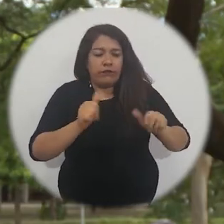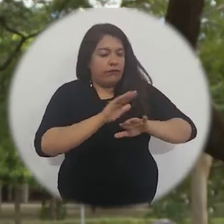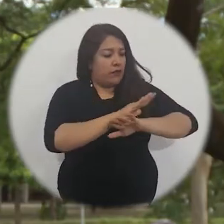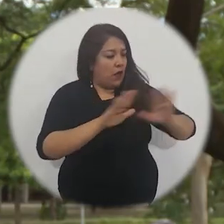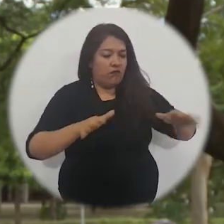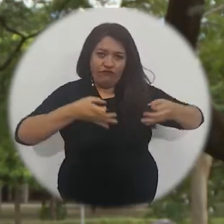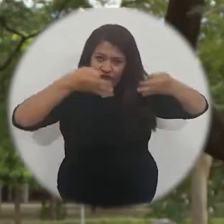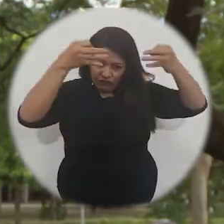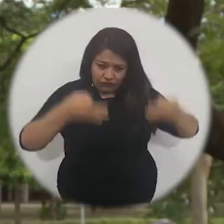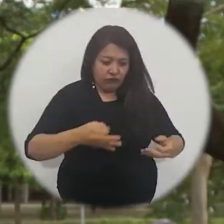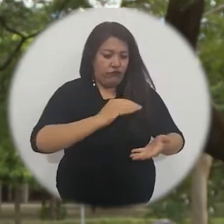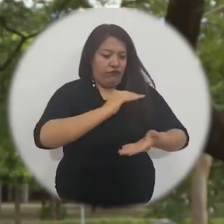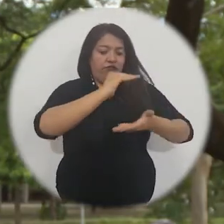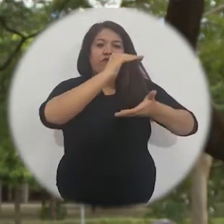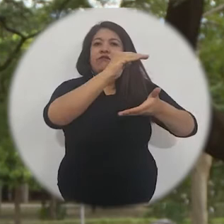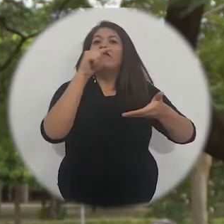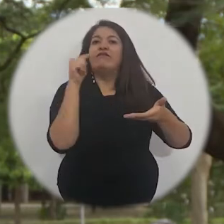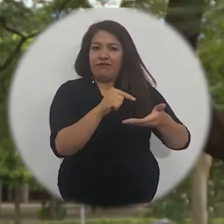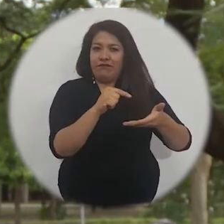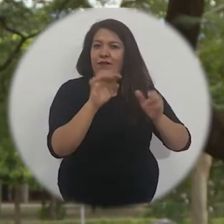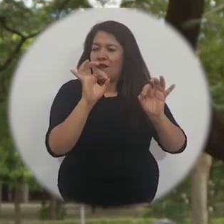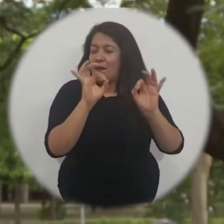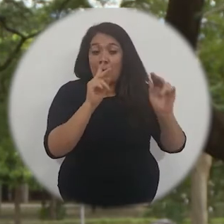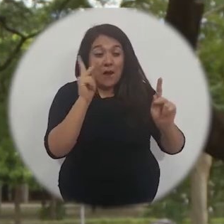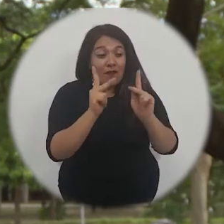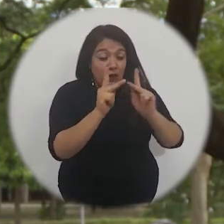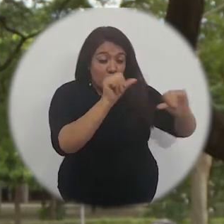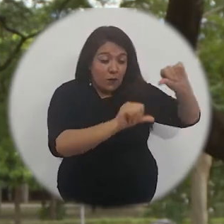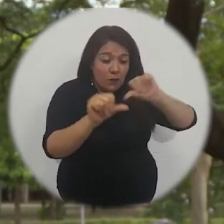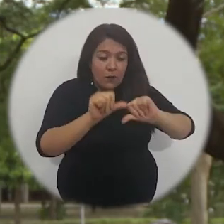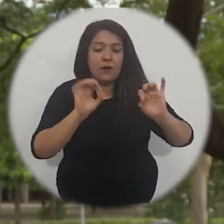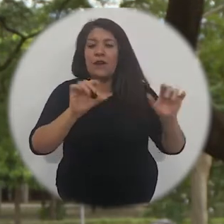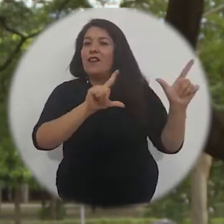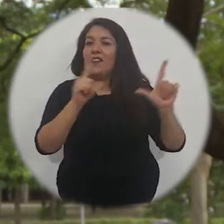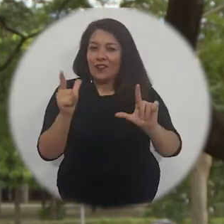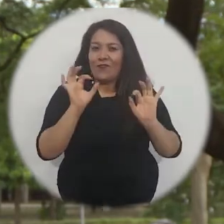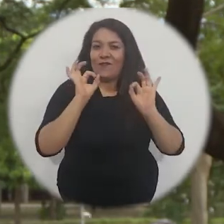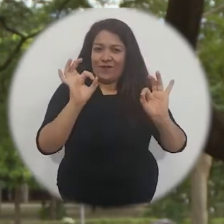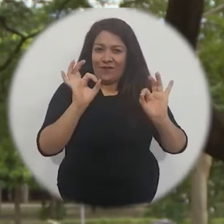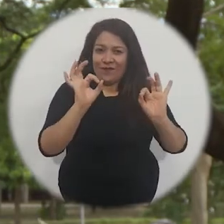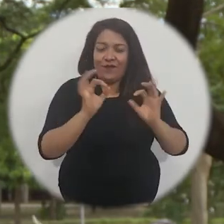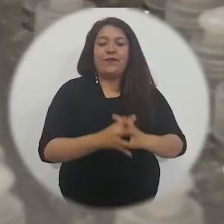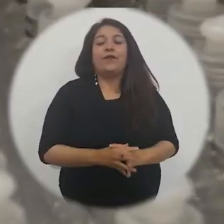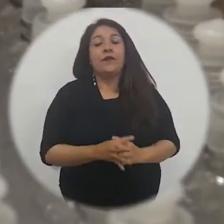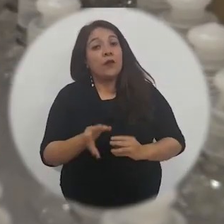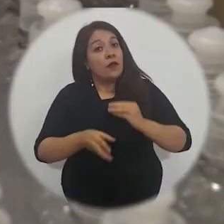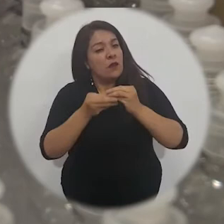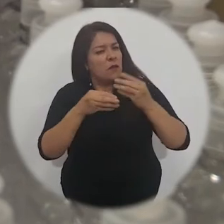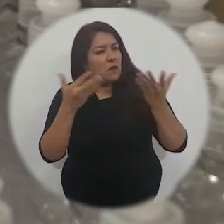investigación y desarrollo. Se realizaron varias pruebas, varios ensayos, hasta que obtuvimos la